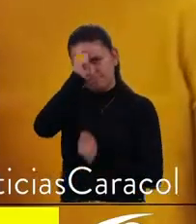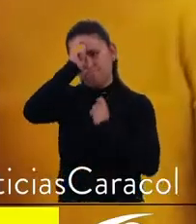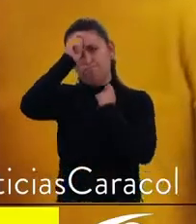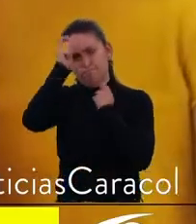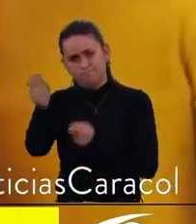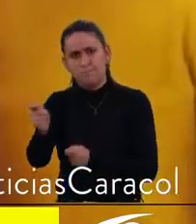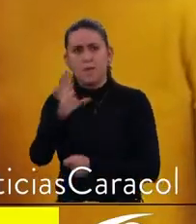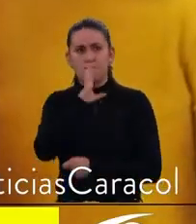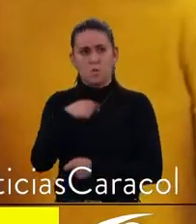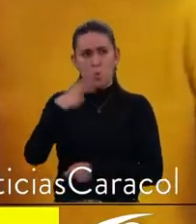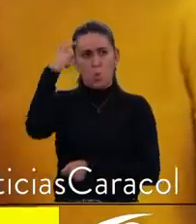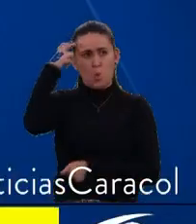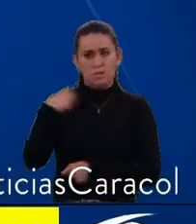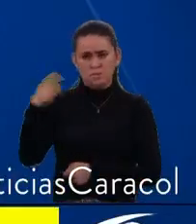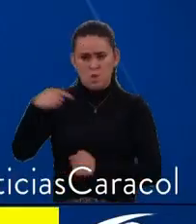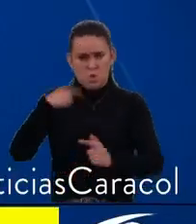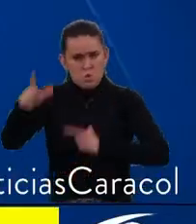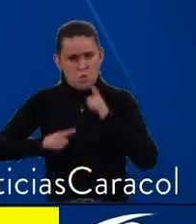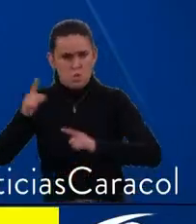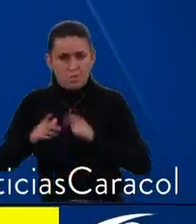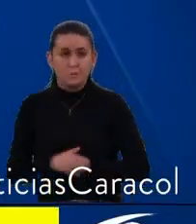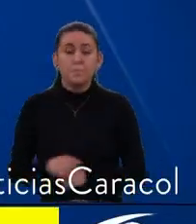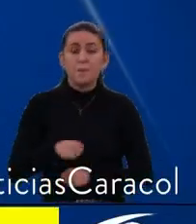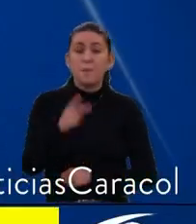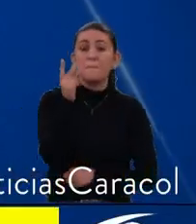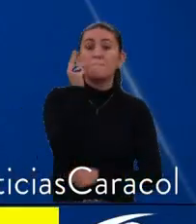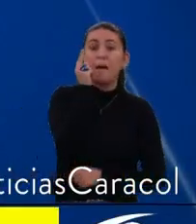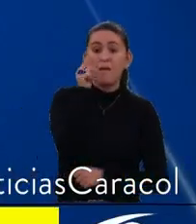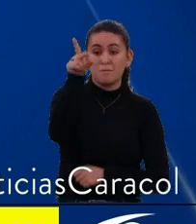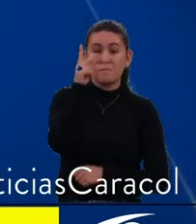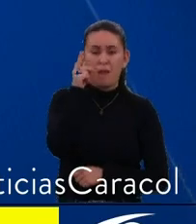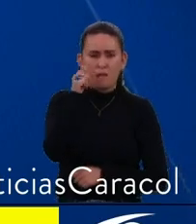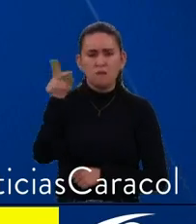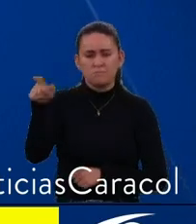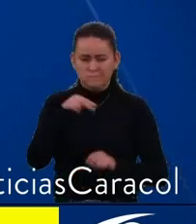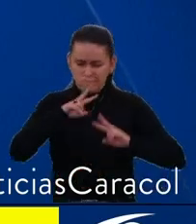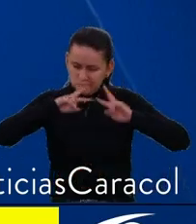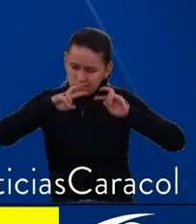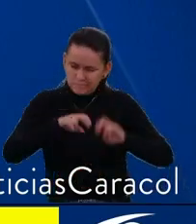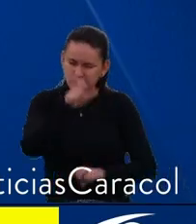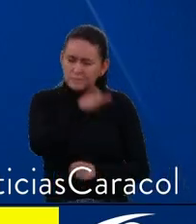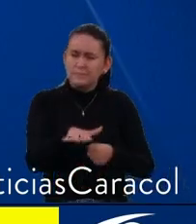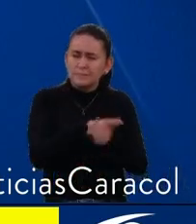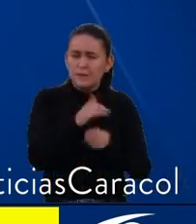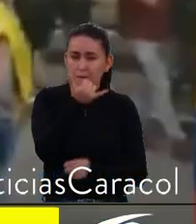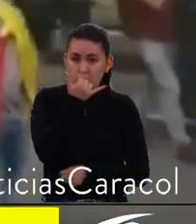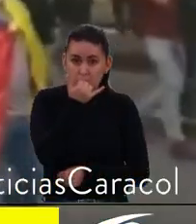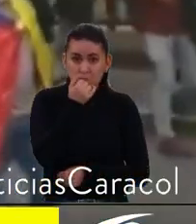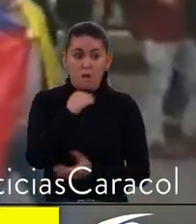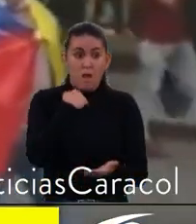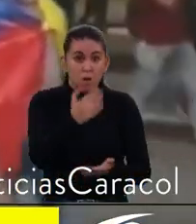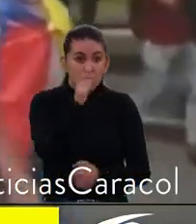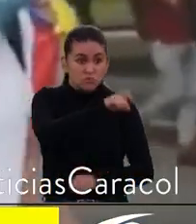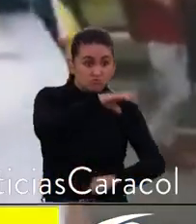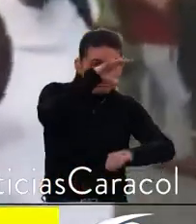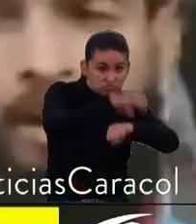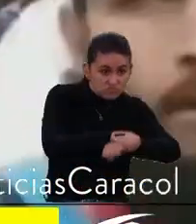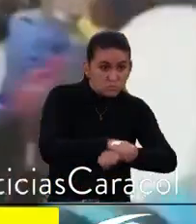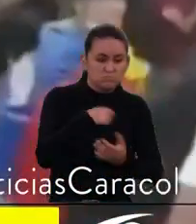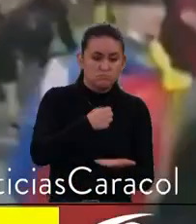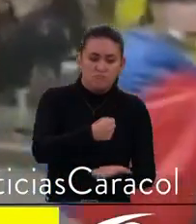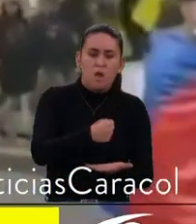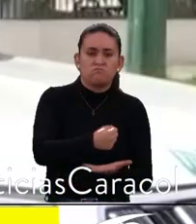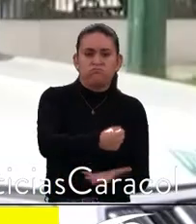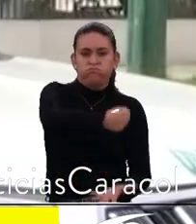a su lucha. En Pereira, un grupo especial de la Policía Nacional investiga este caso. La recompensa por los responsables de este hecho aumentó.